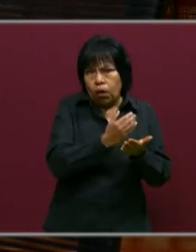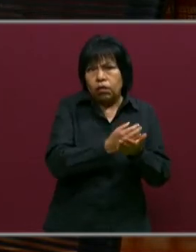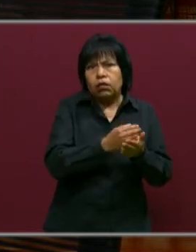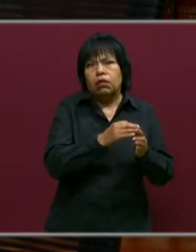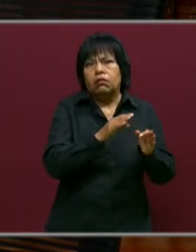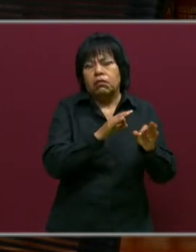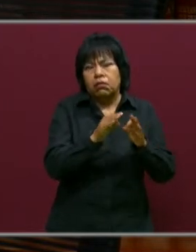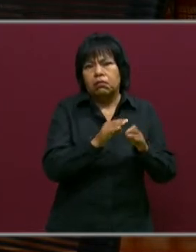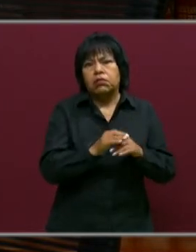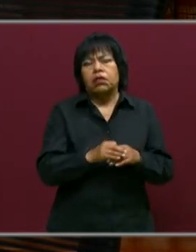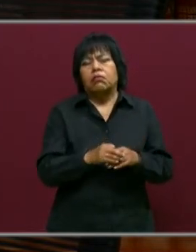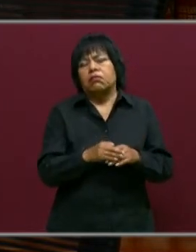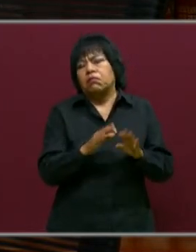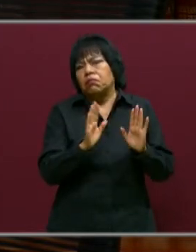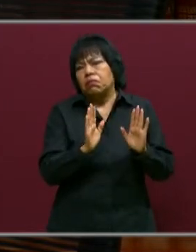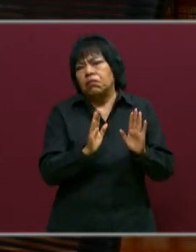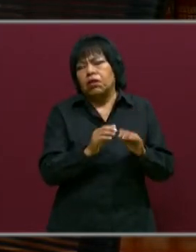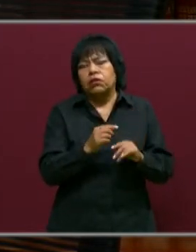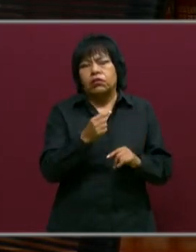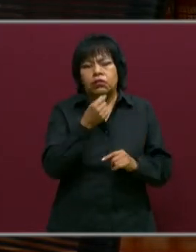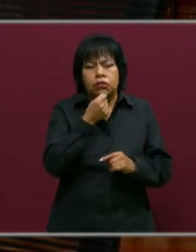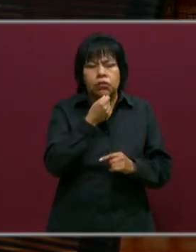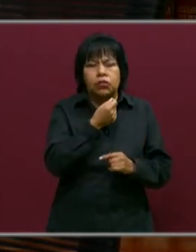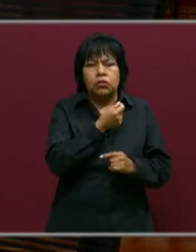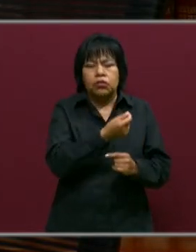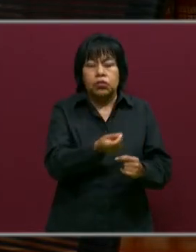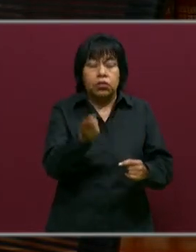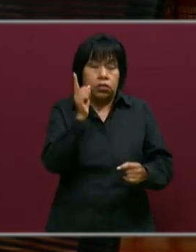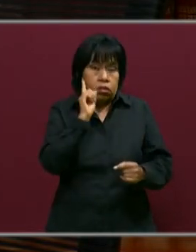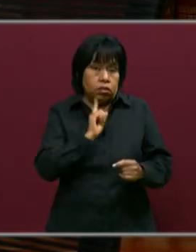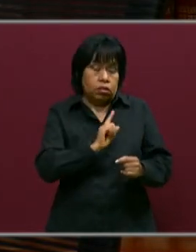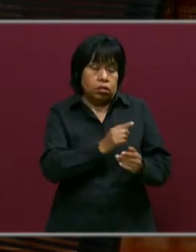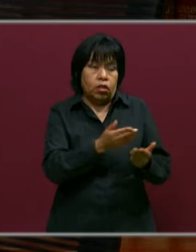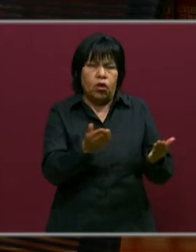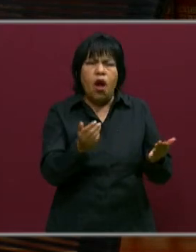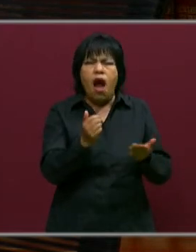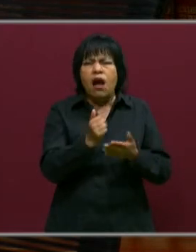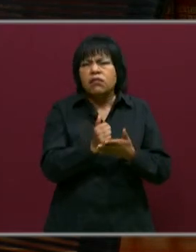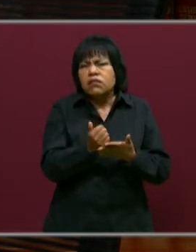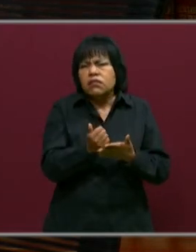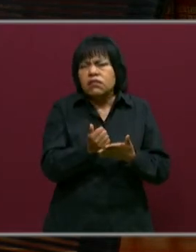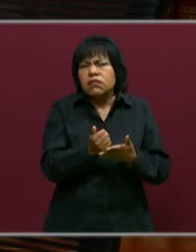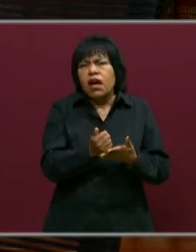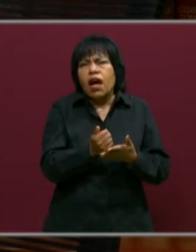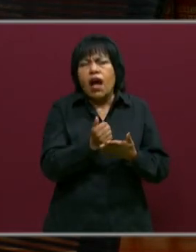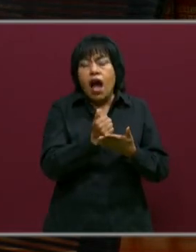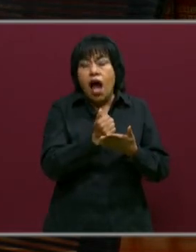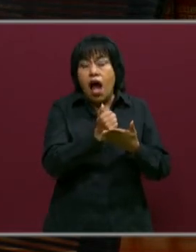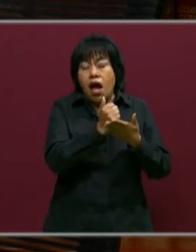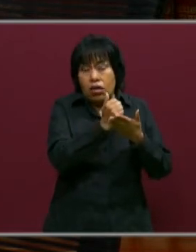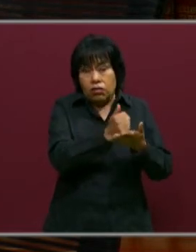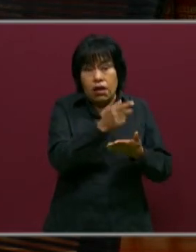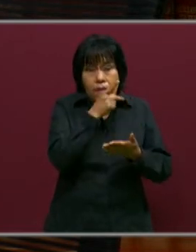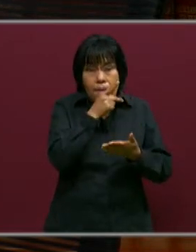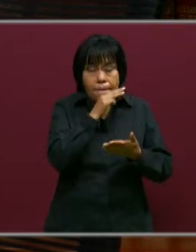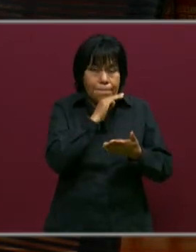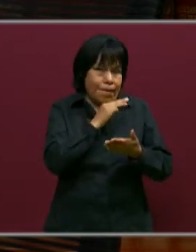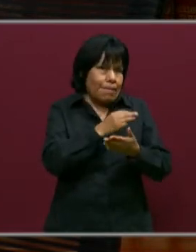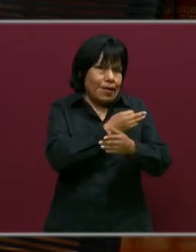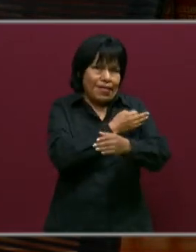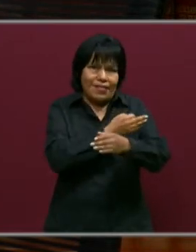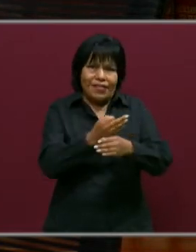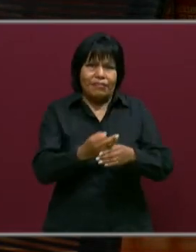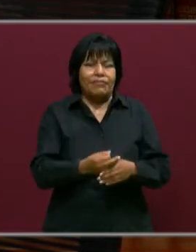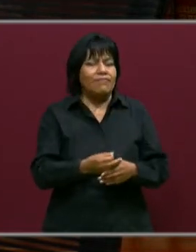semanalmente con los niños y con la ayuda definitivamente del padre de familia que